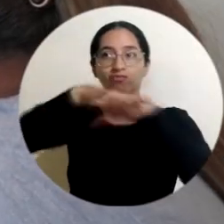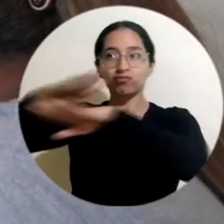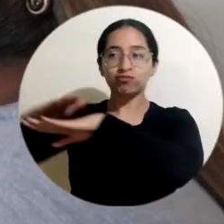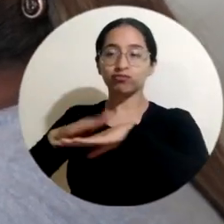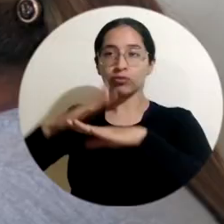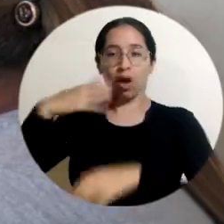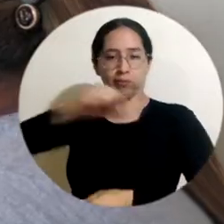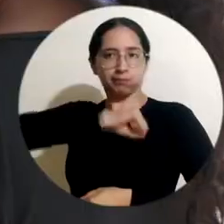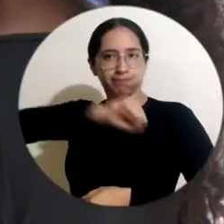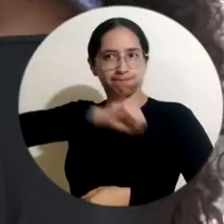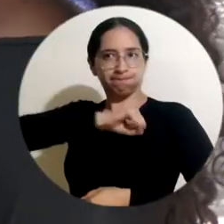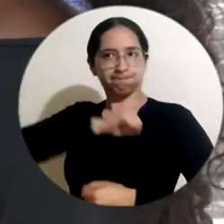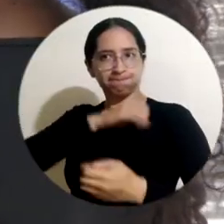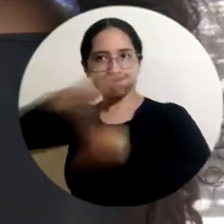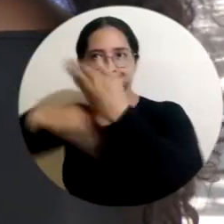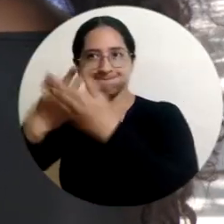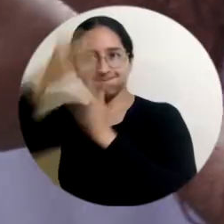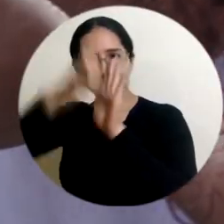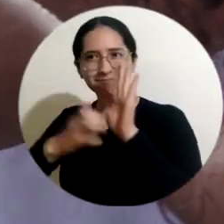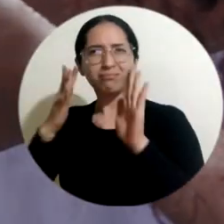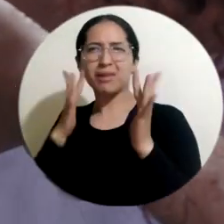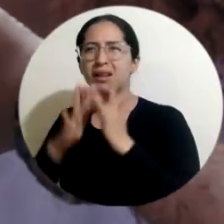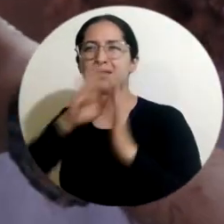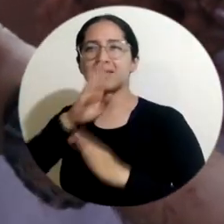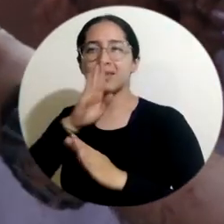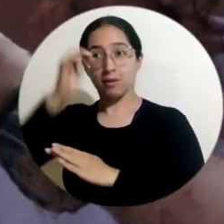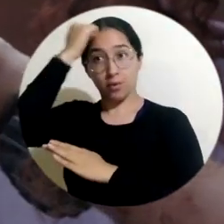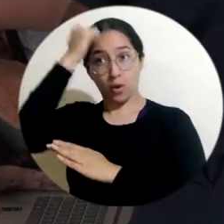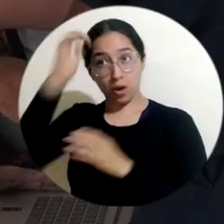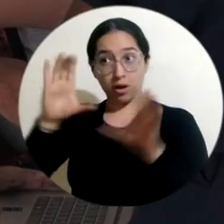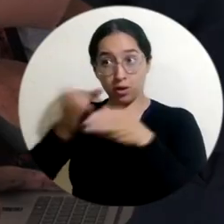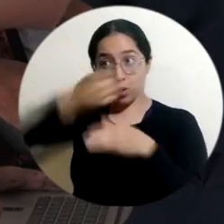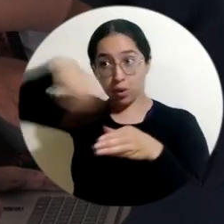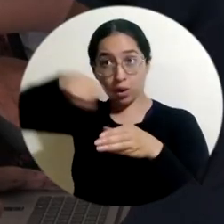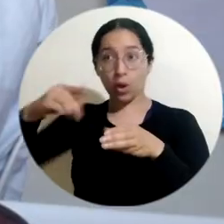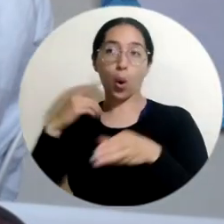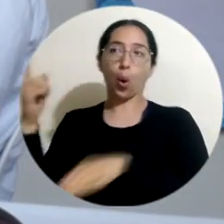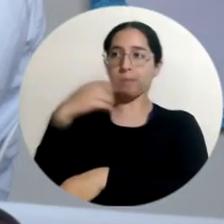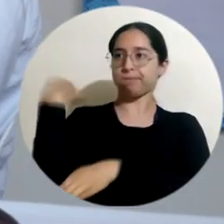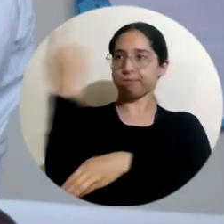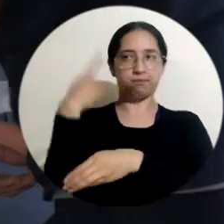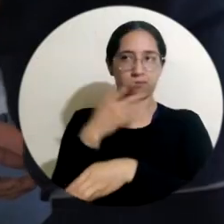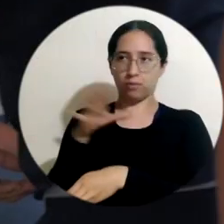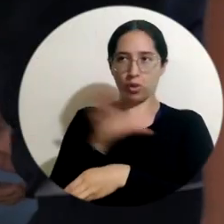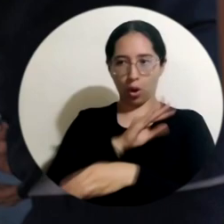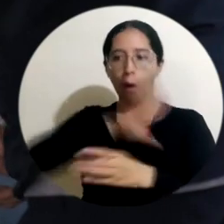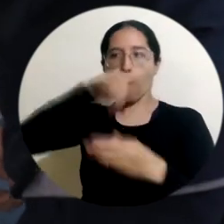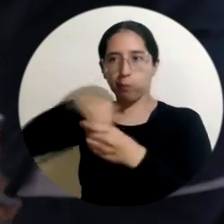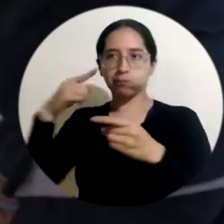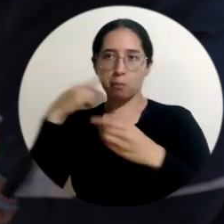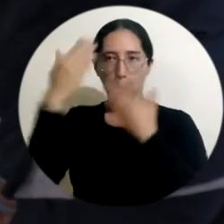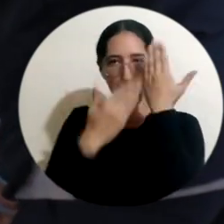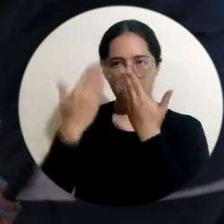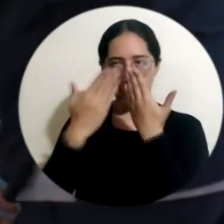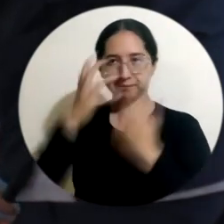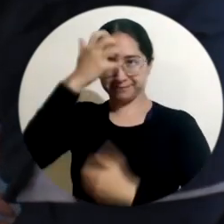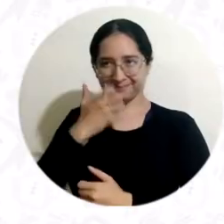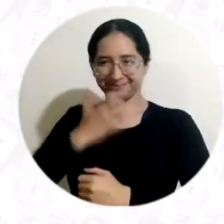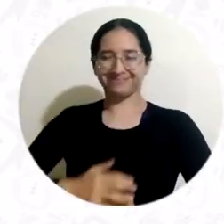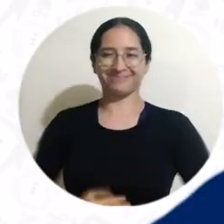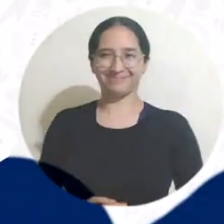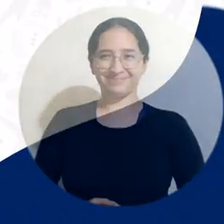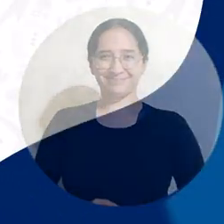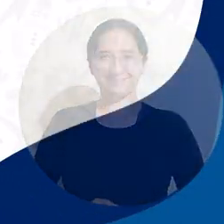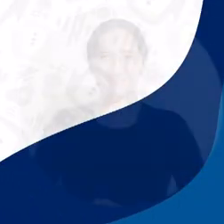llevó a cabo una jornada de tamizaje cardiovascular dirigida a estudiantes, docentes, trabajadores de la alma mater y ciudadanía en general.